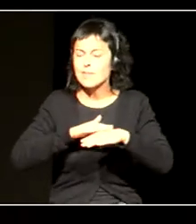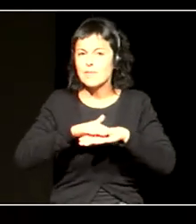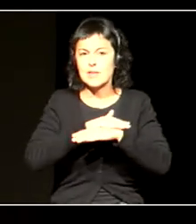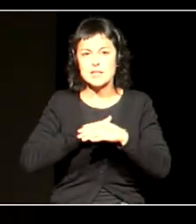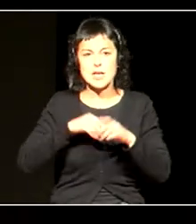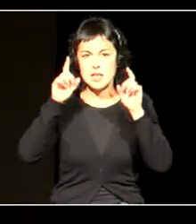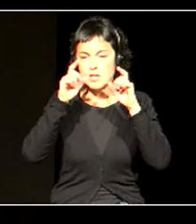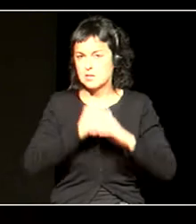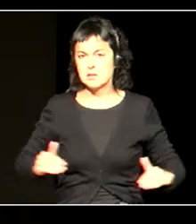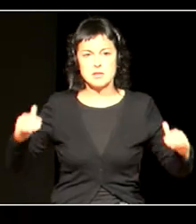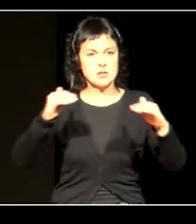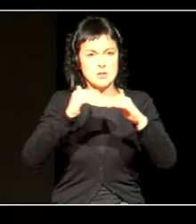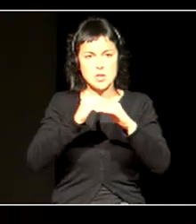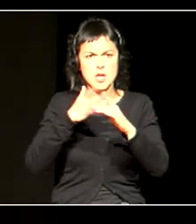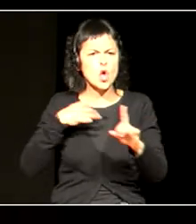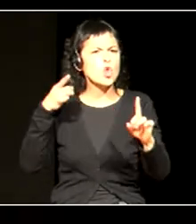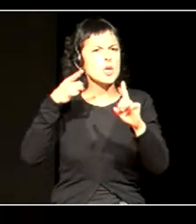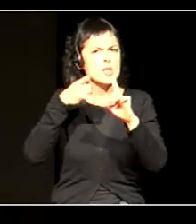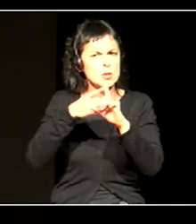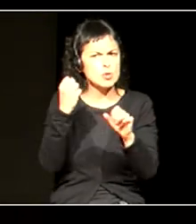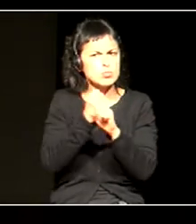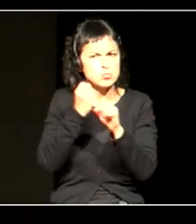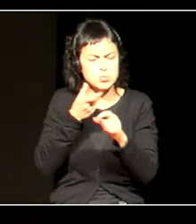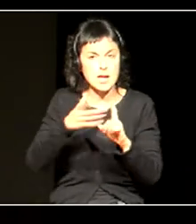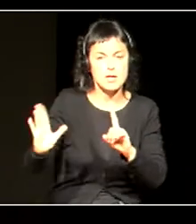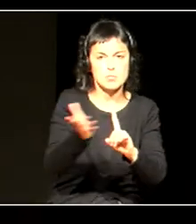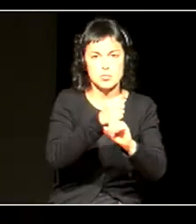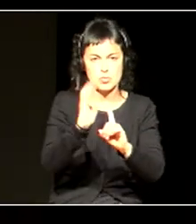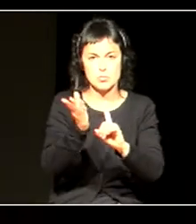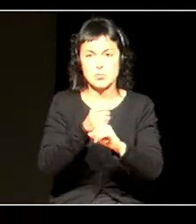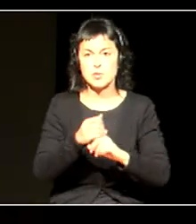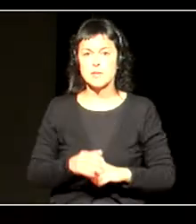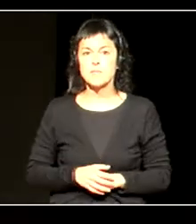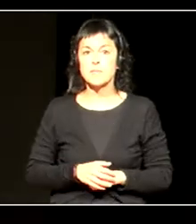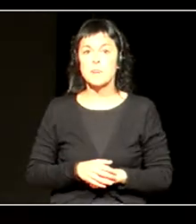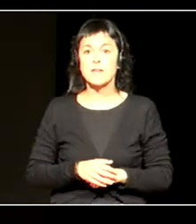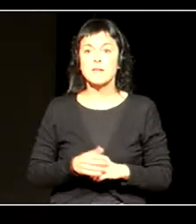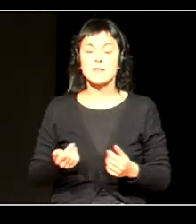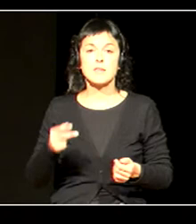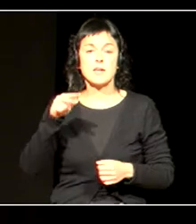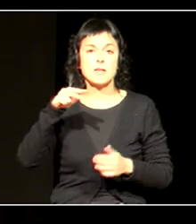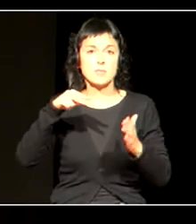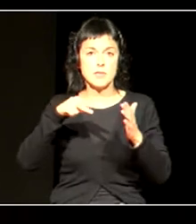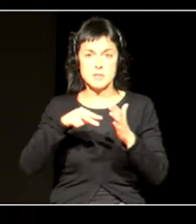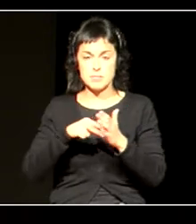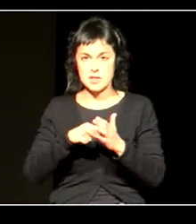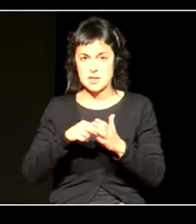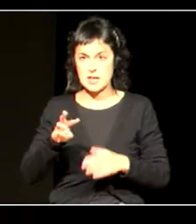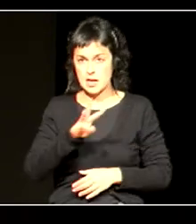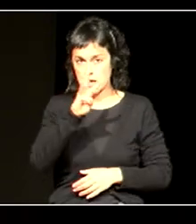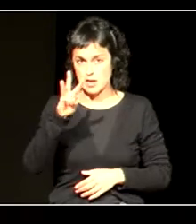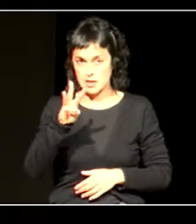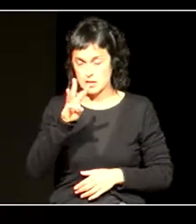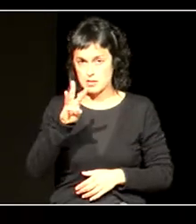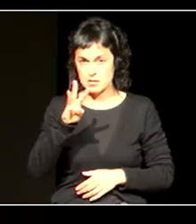elburoekin hainbat lan eginda. Eta bide honetan, 2000 da irugarren urtean, lehen eskuntzarako bai